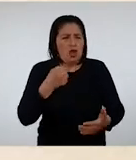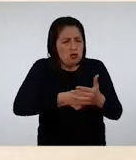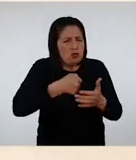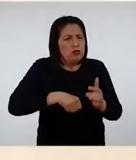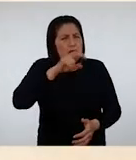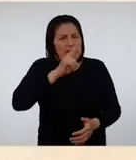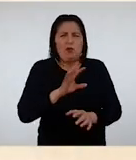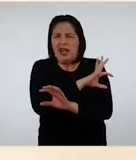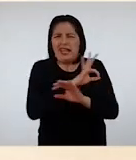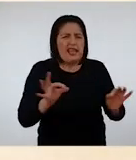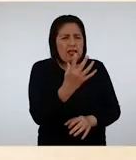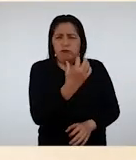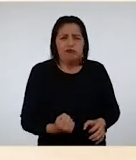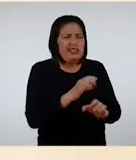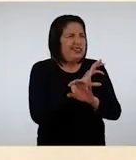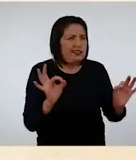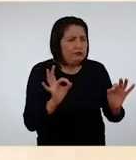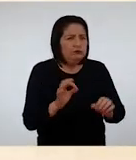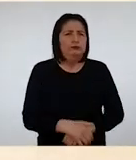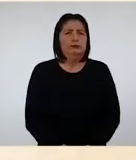Lucha Perú No hay nada que no se tenga